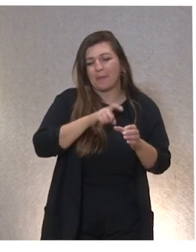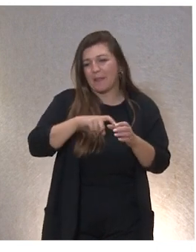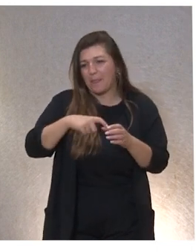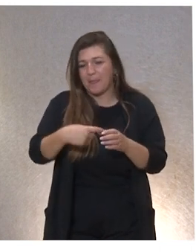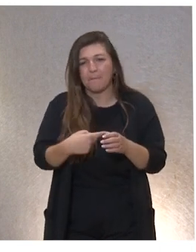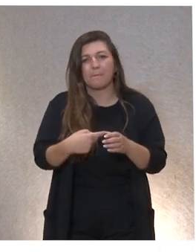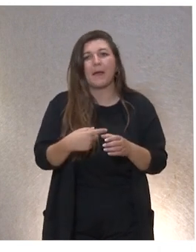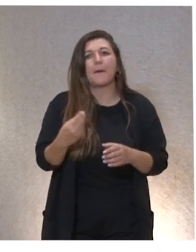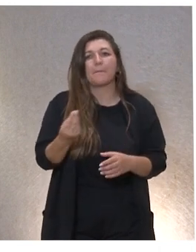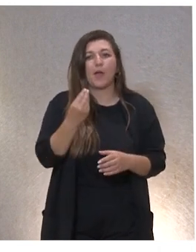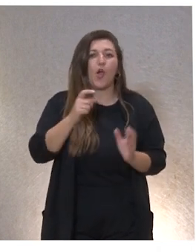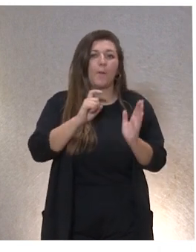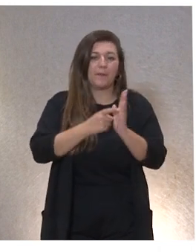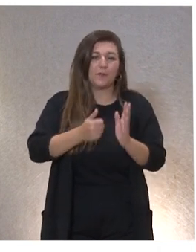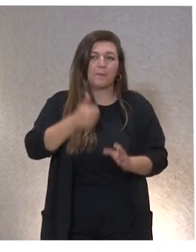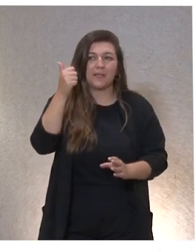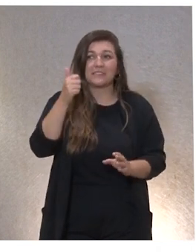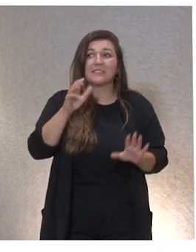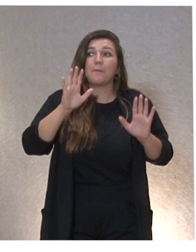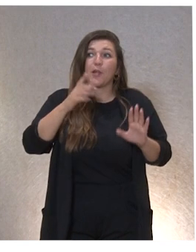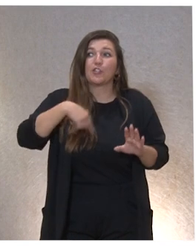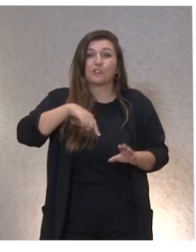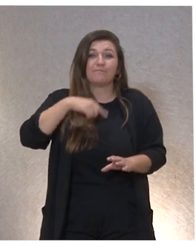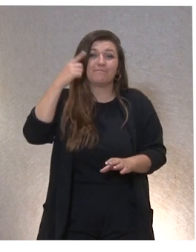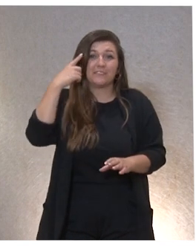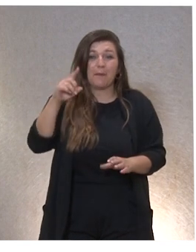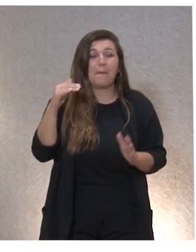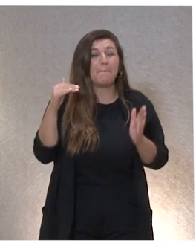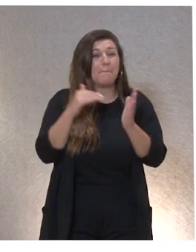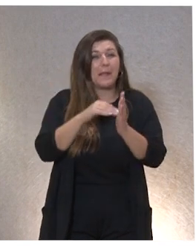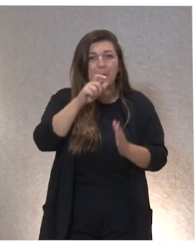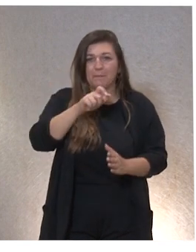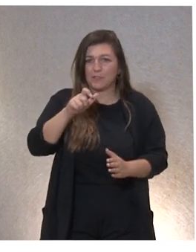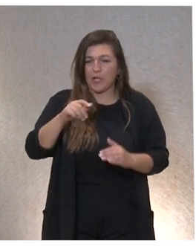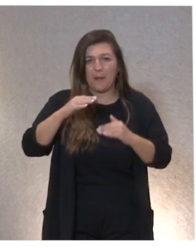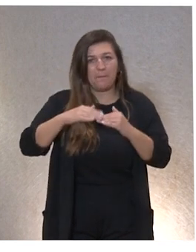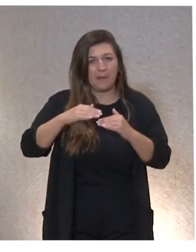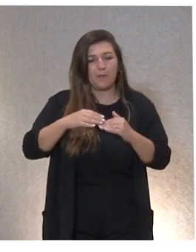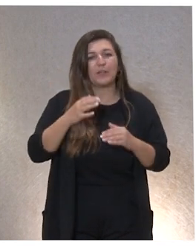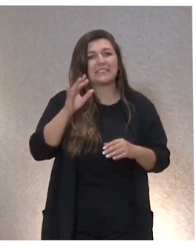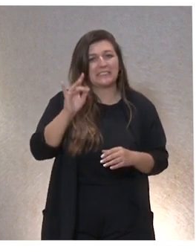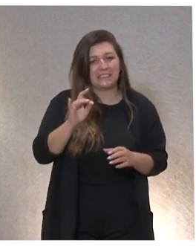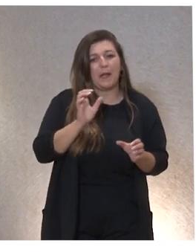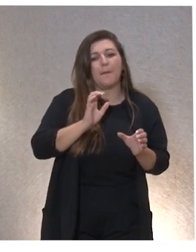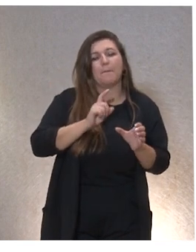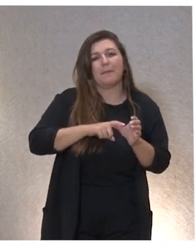pues va a ser más completo pero entendemos que al menos 1000 personas sí que van a participar en todo el proceso